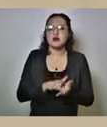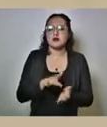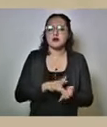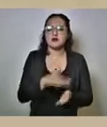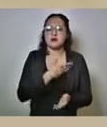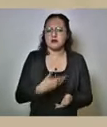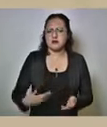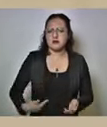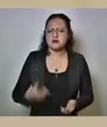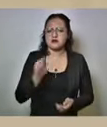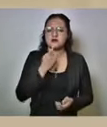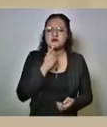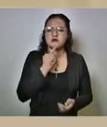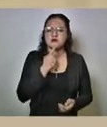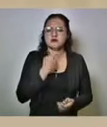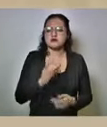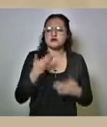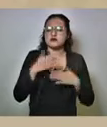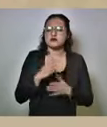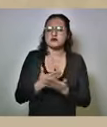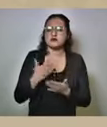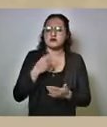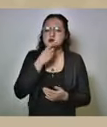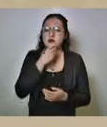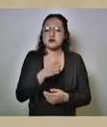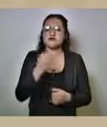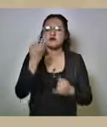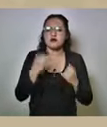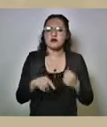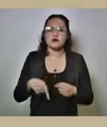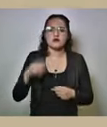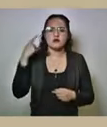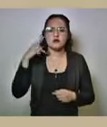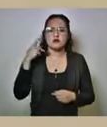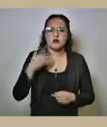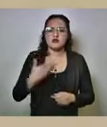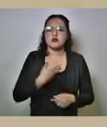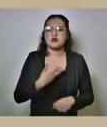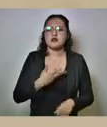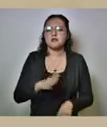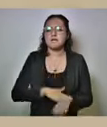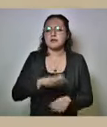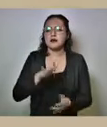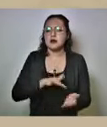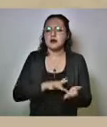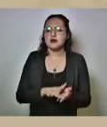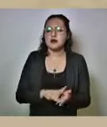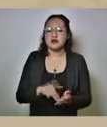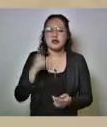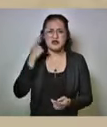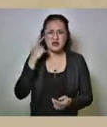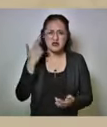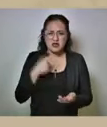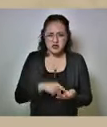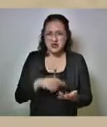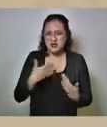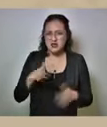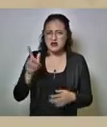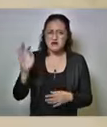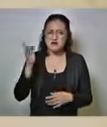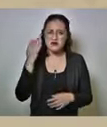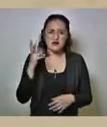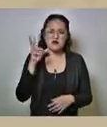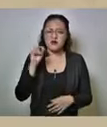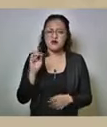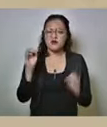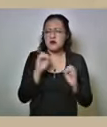presidente de la república pues nos menciona que hace falta que Puebla tenga más apoyo considera que la federación no ha establecido